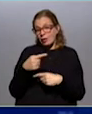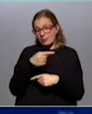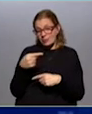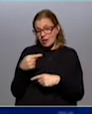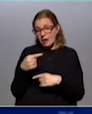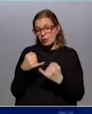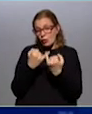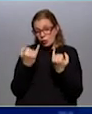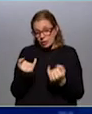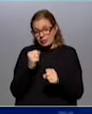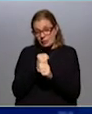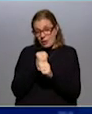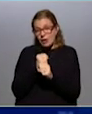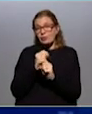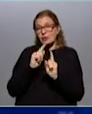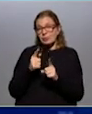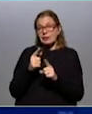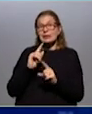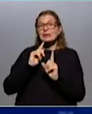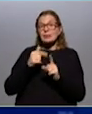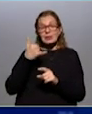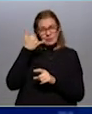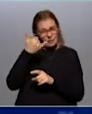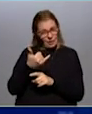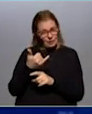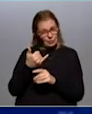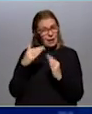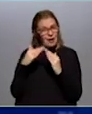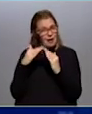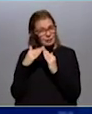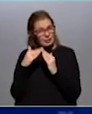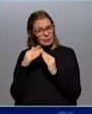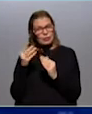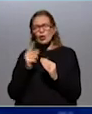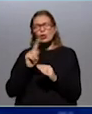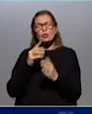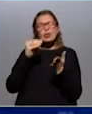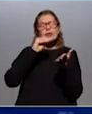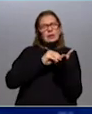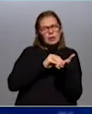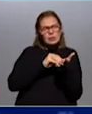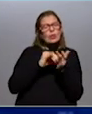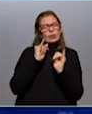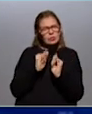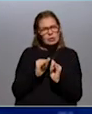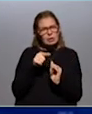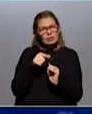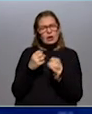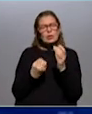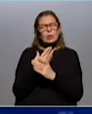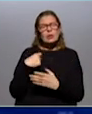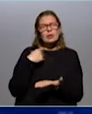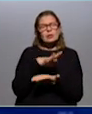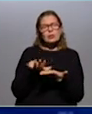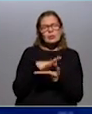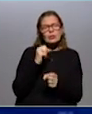o la jornada laboral y también están teletrabajando. ¿Eso no queda registrado o sí queda registrado en esta nueva situación